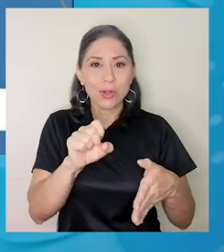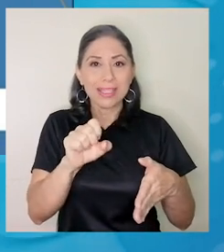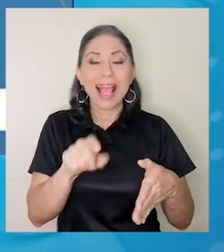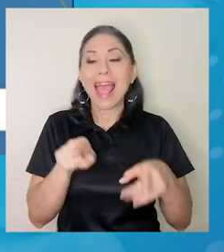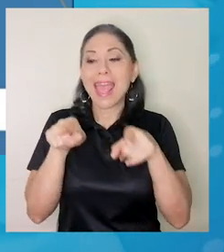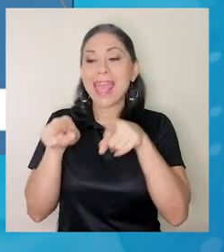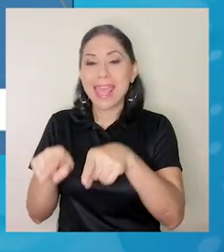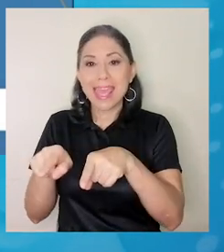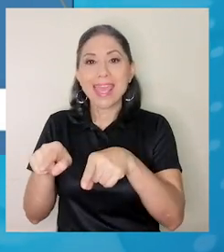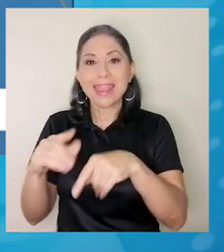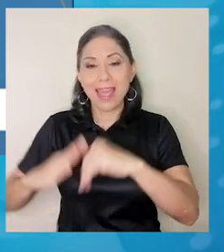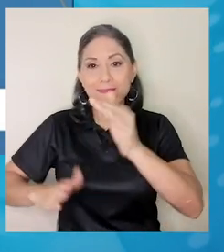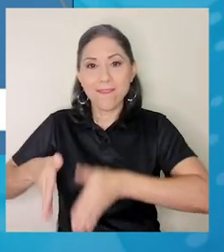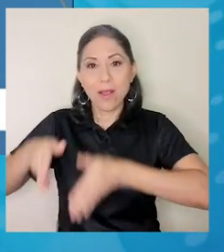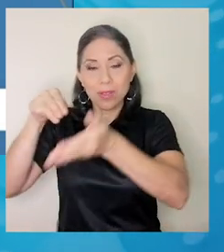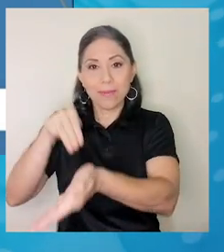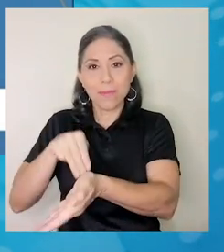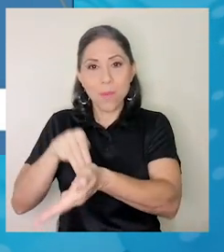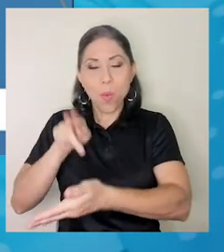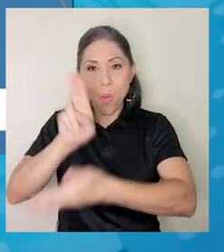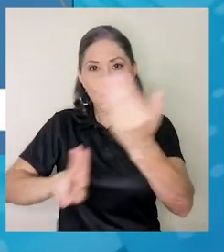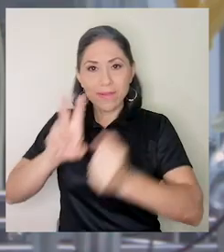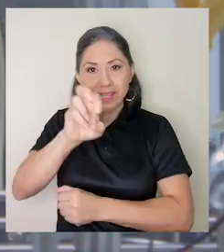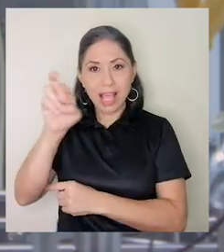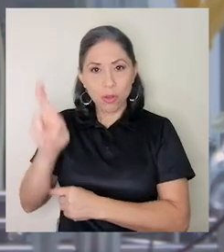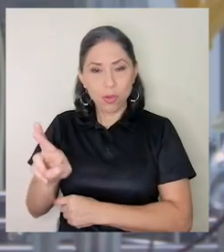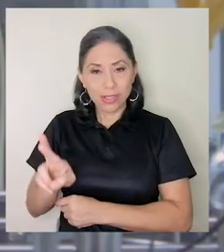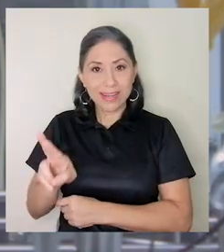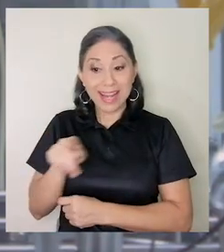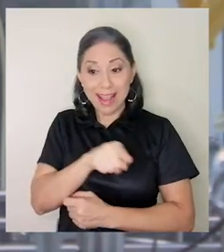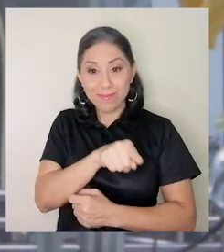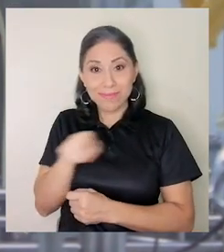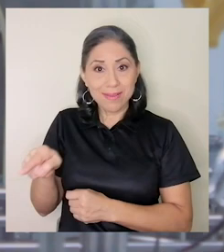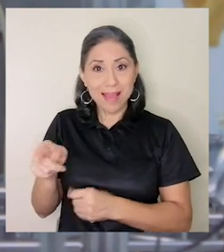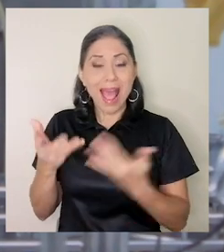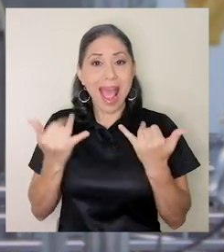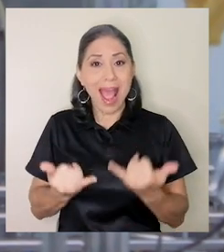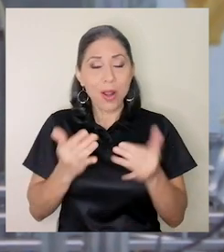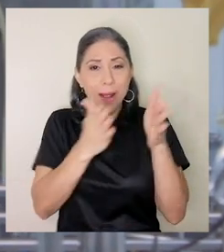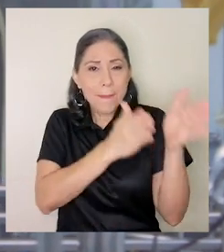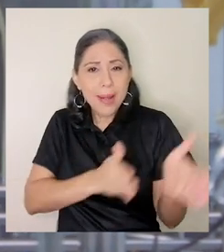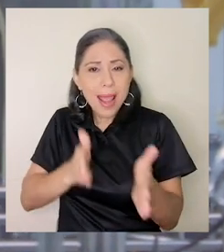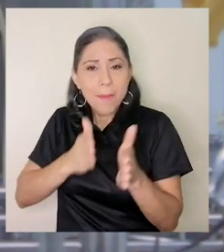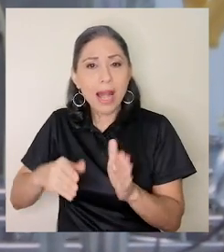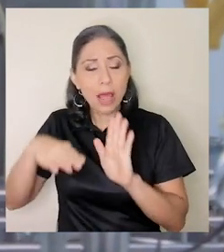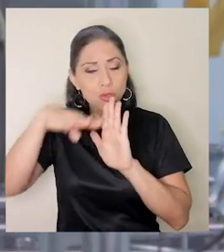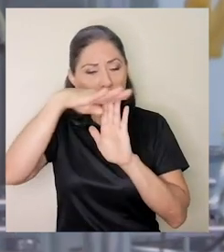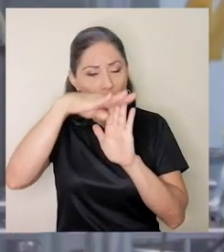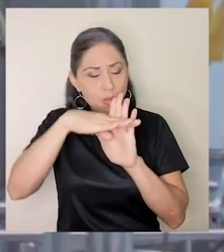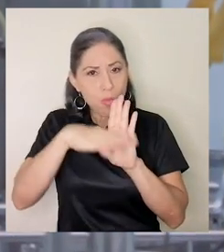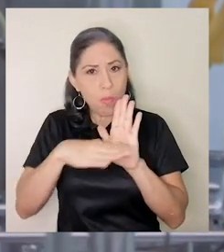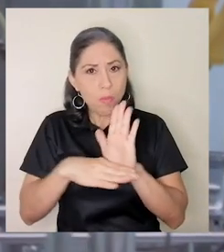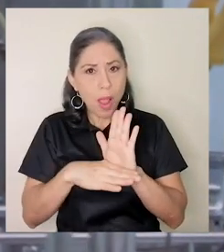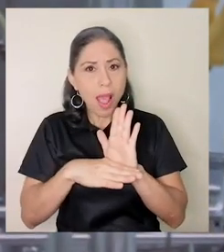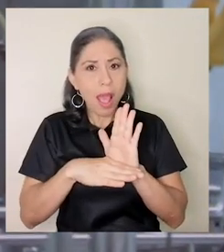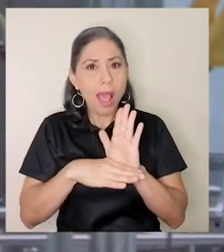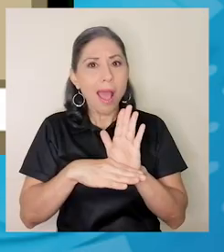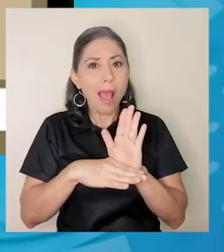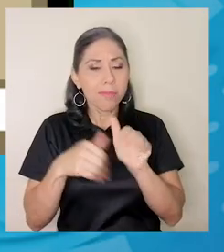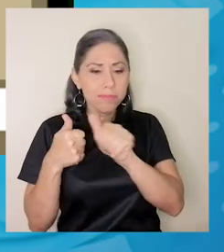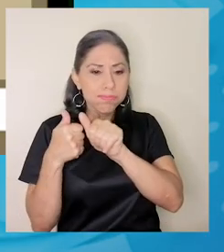de la Universidad de la Facultad de Medicina de la Universidad de Costa Rica que están preparando el protocolo del ensayo clínico.